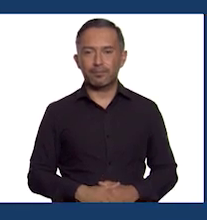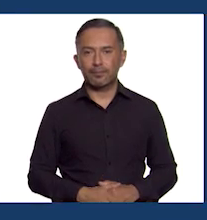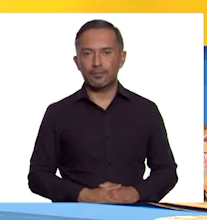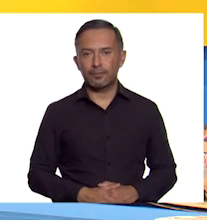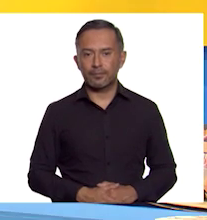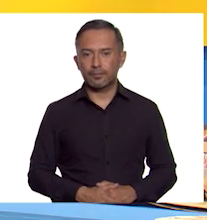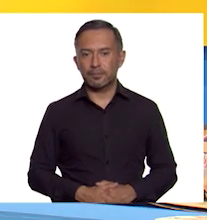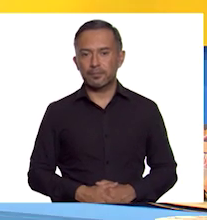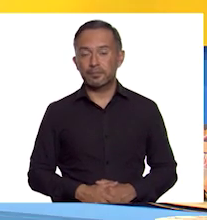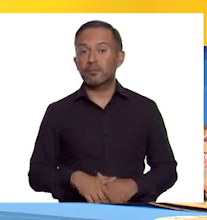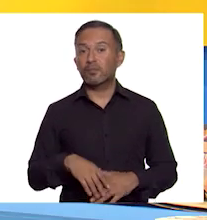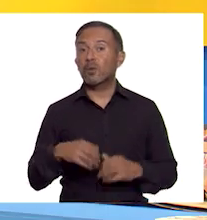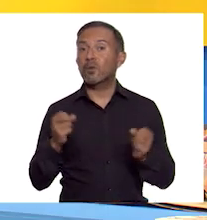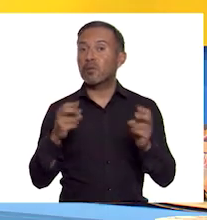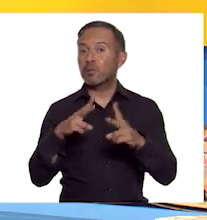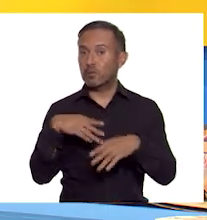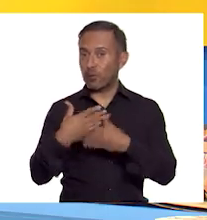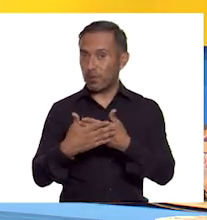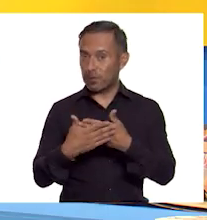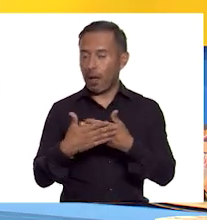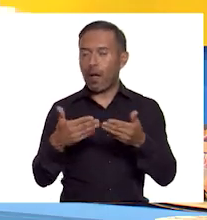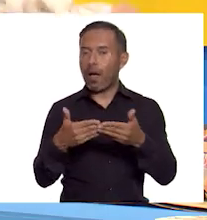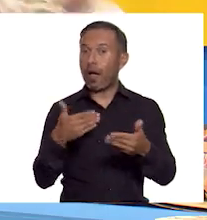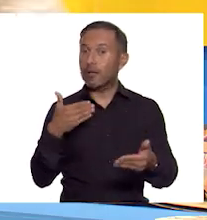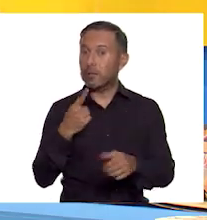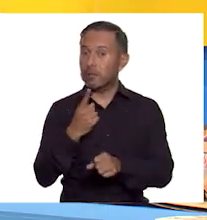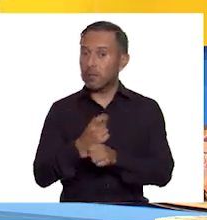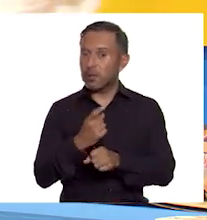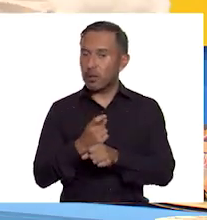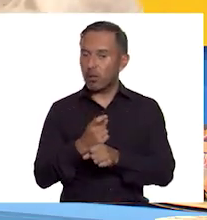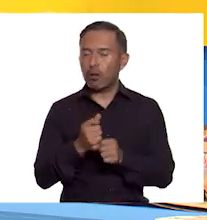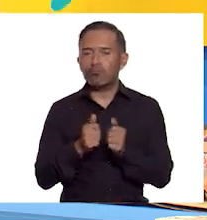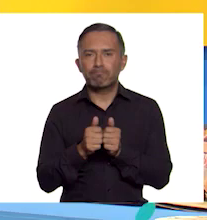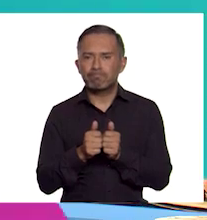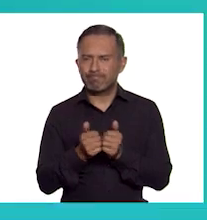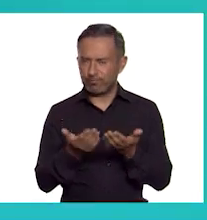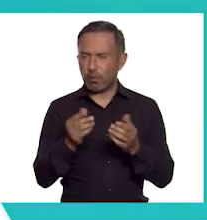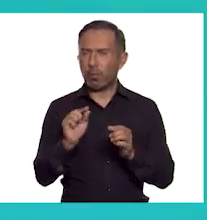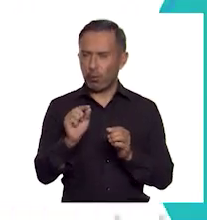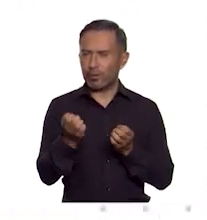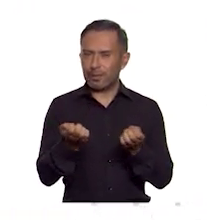Nos vemos en la próxima, pero antes vamos a movernos un poco.